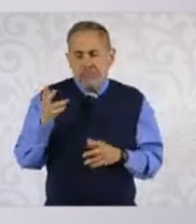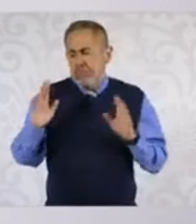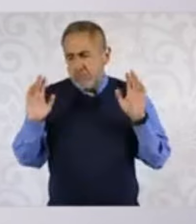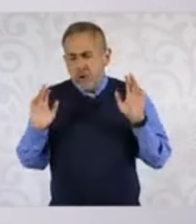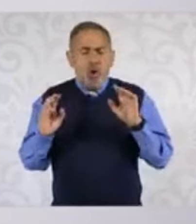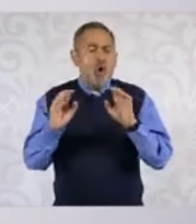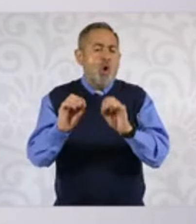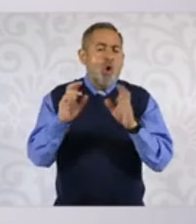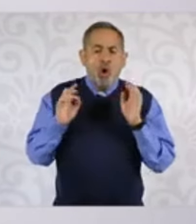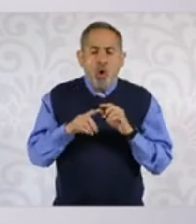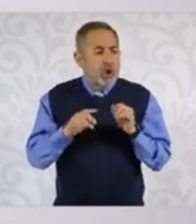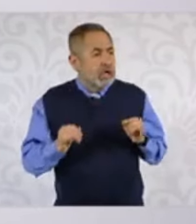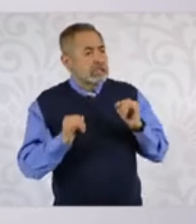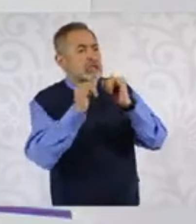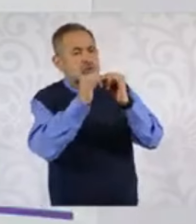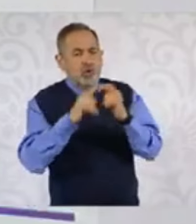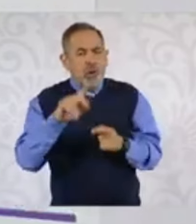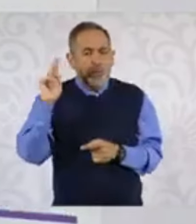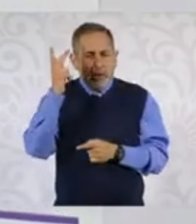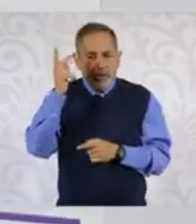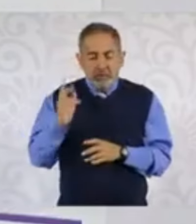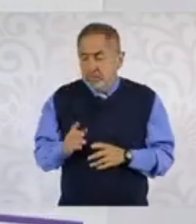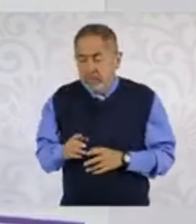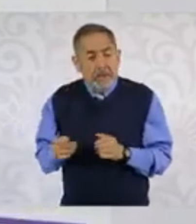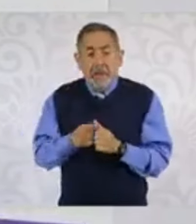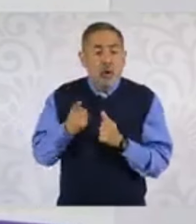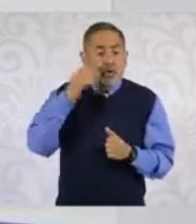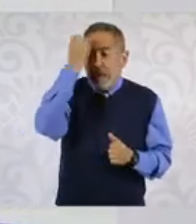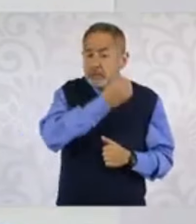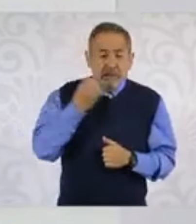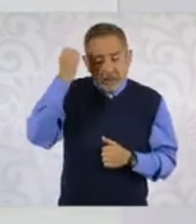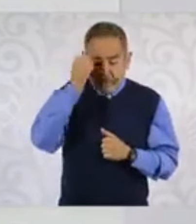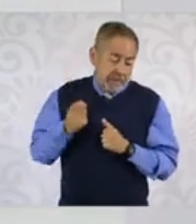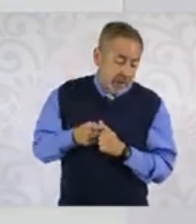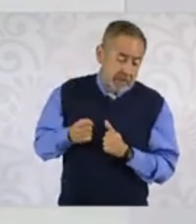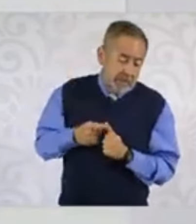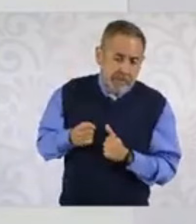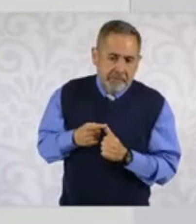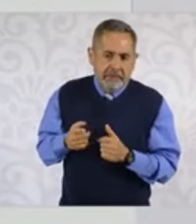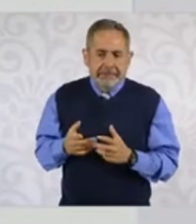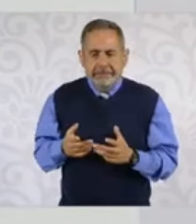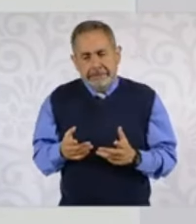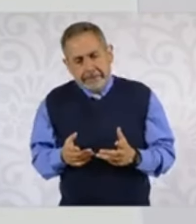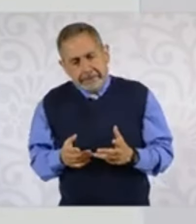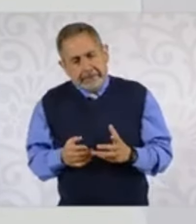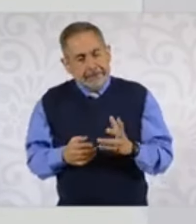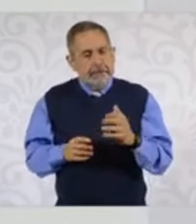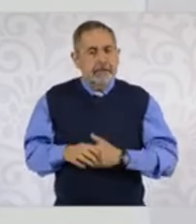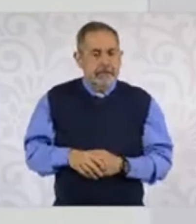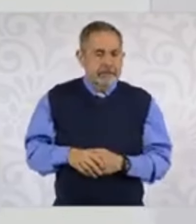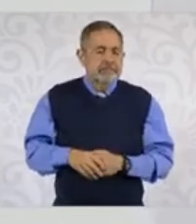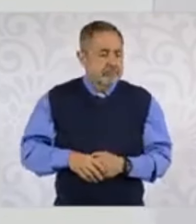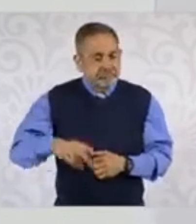hasta el final para que puedan comprender la información porque en ocasiones llegan a comentar antes de